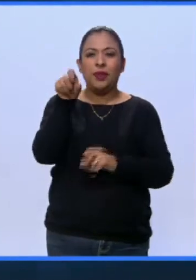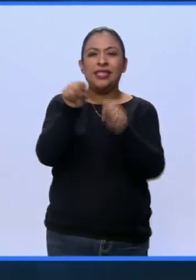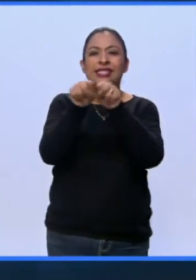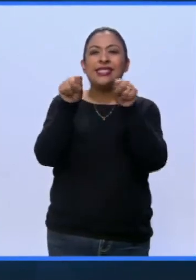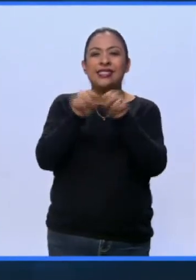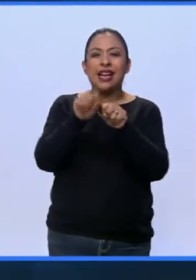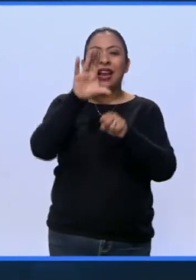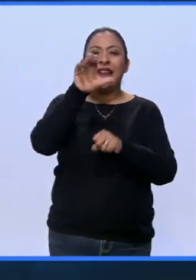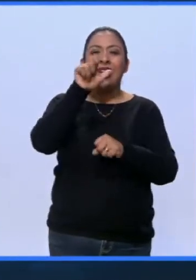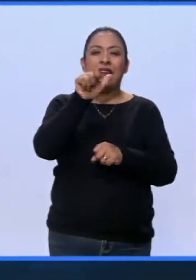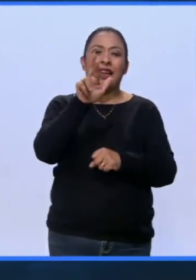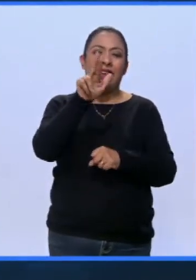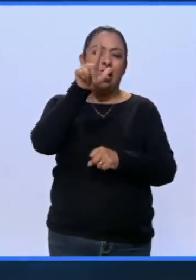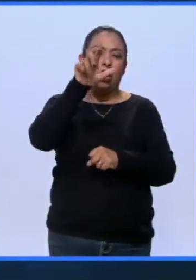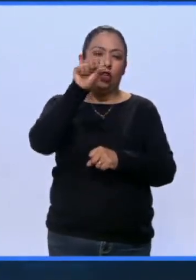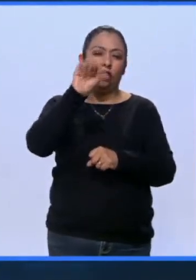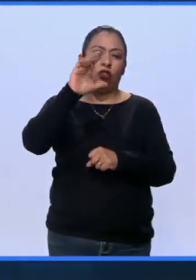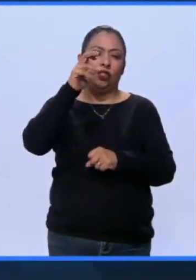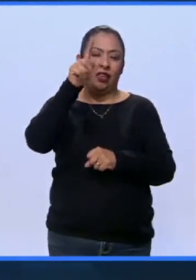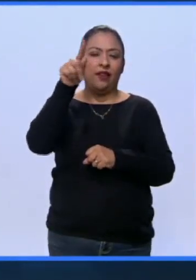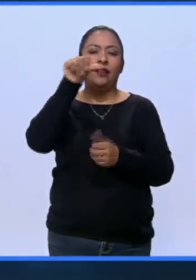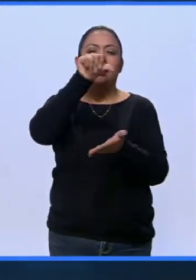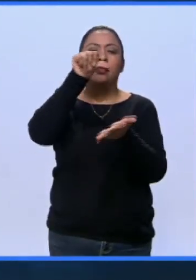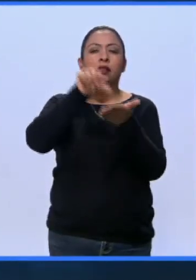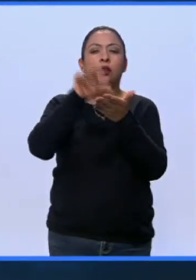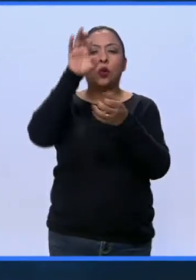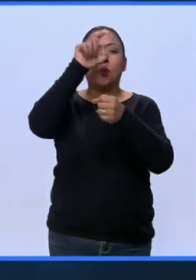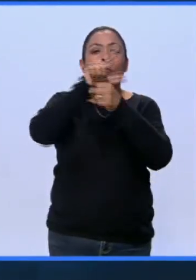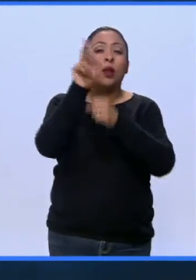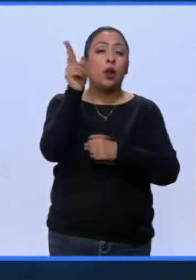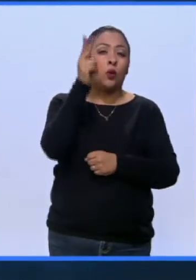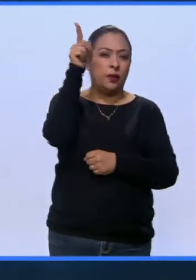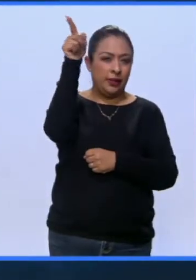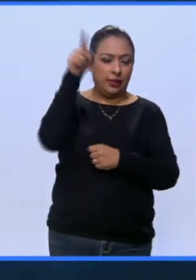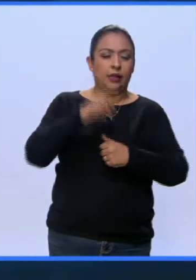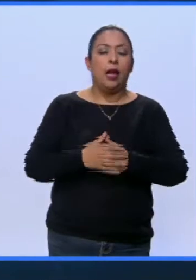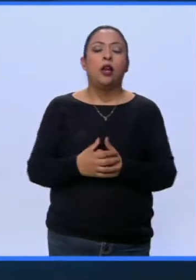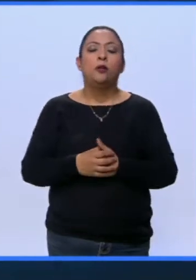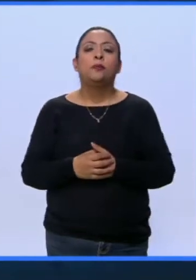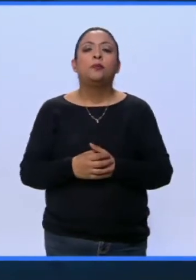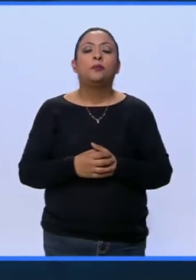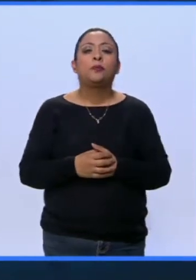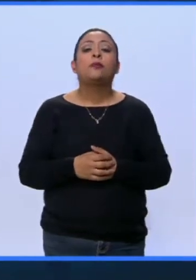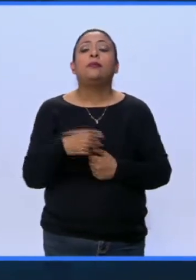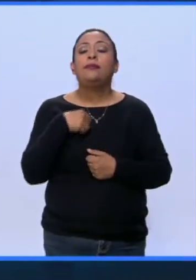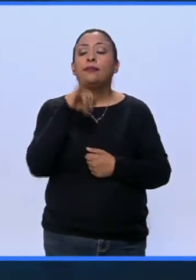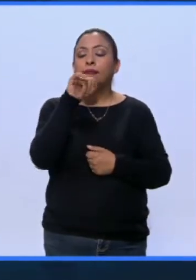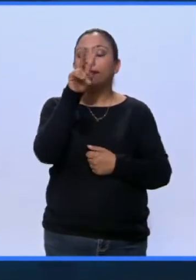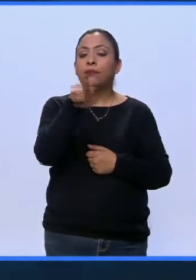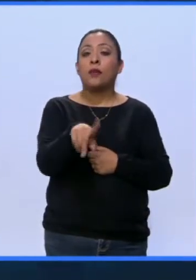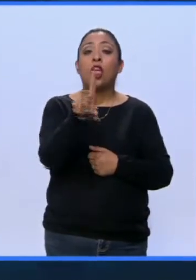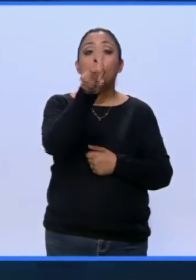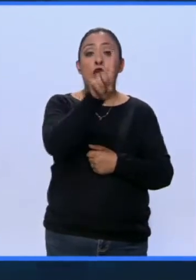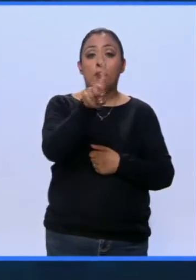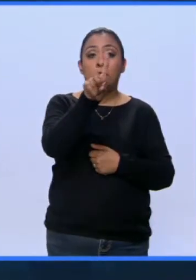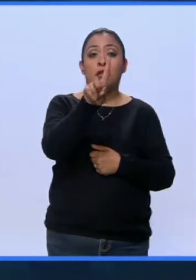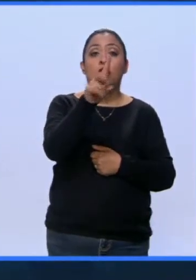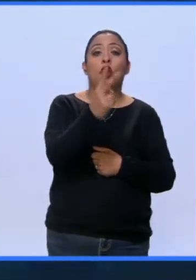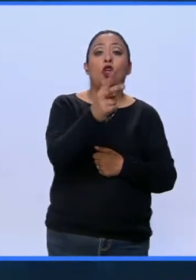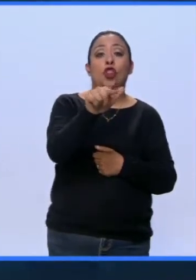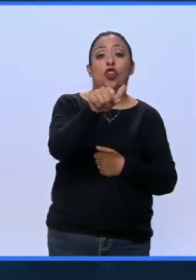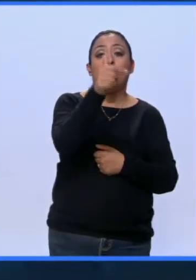Carlos Chávez. Así es. El Centro Cultural Universitario. Así es. Es los domingos de 12 a 2 de la tarde.